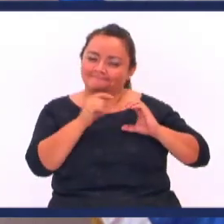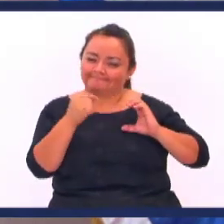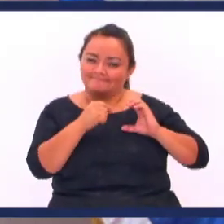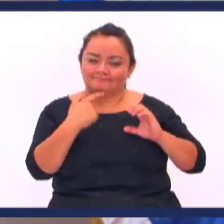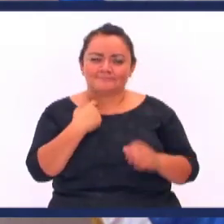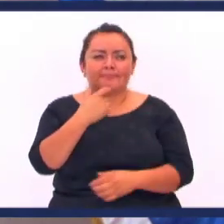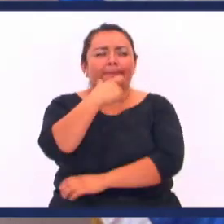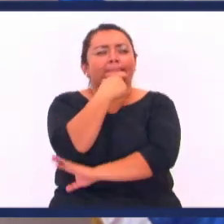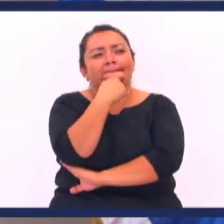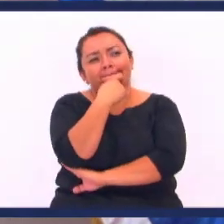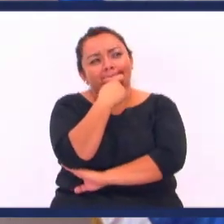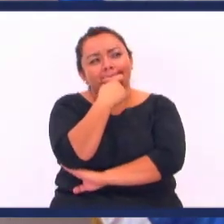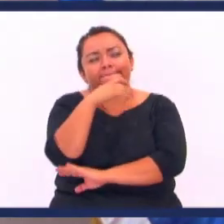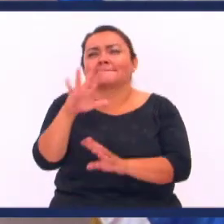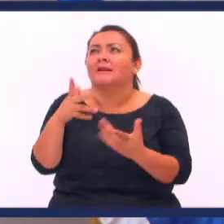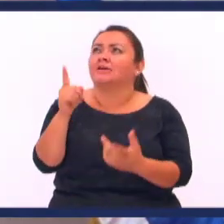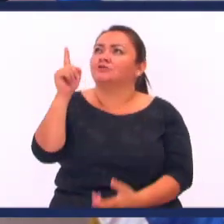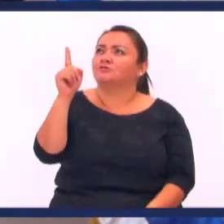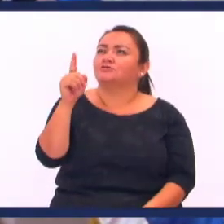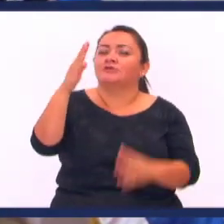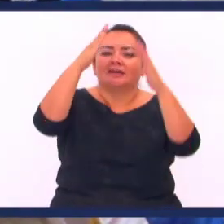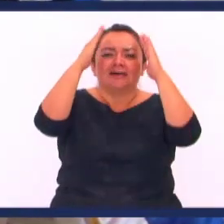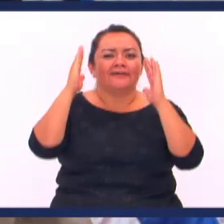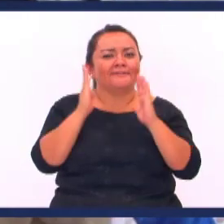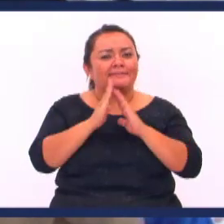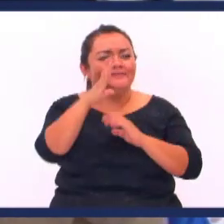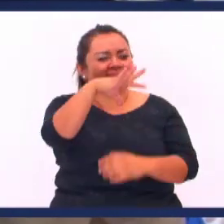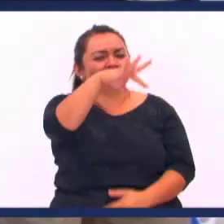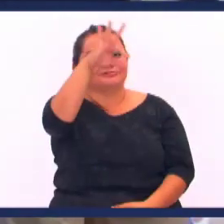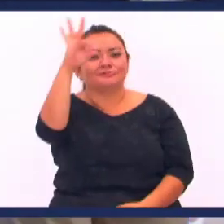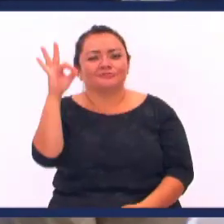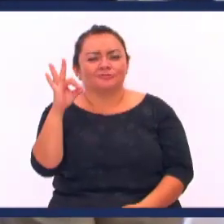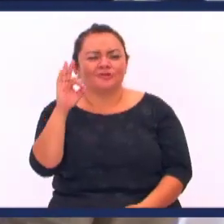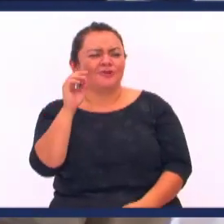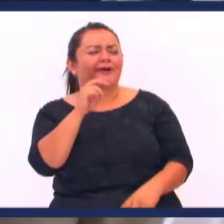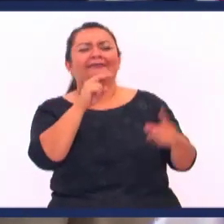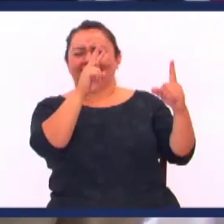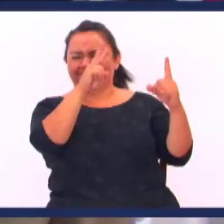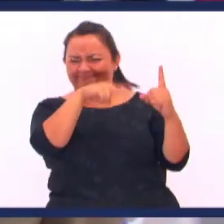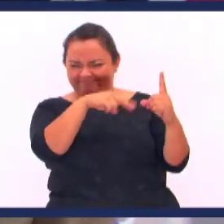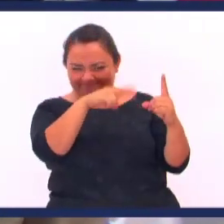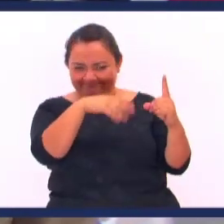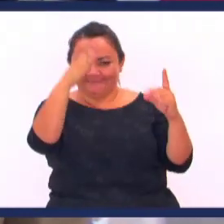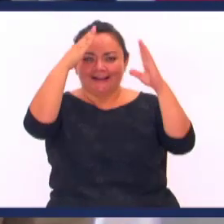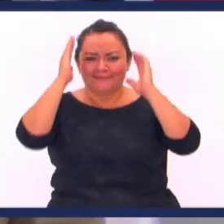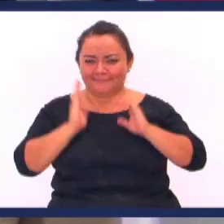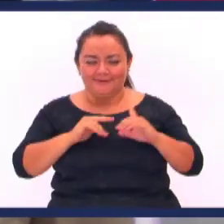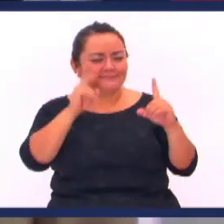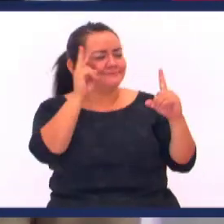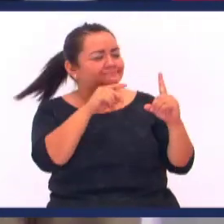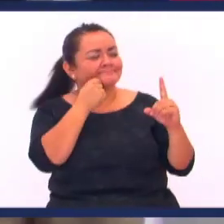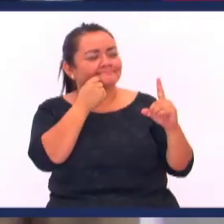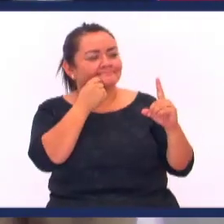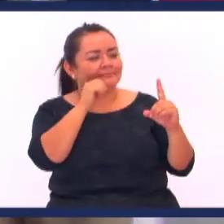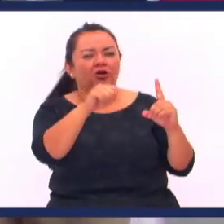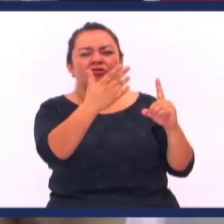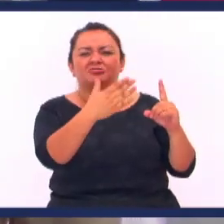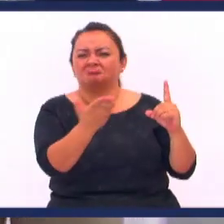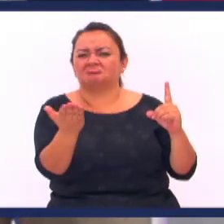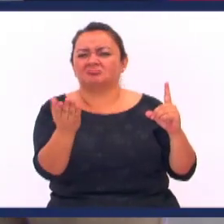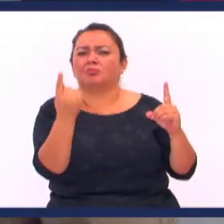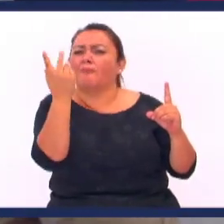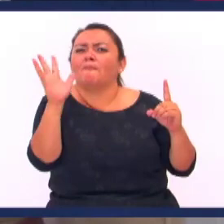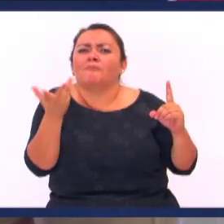pregunto ¿Por qué Dios Habrá escogido a María? ¿Qué tenía María Que no tenían Todas las mujeres De su época?